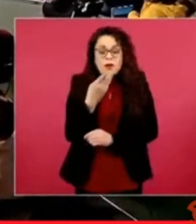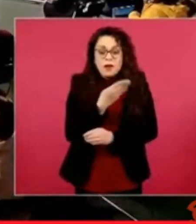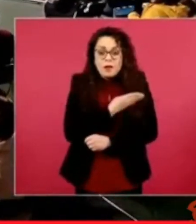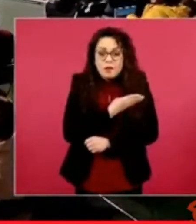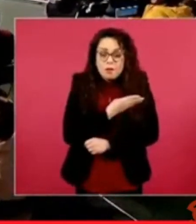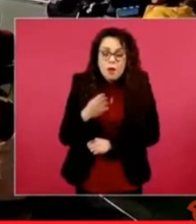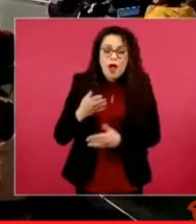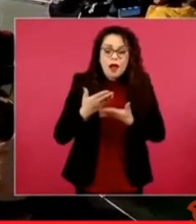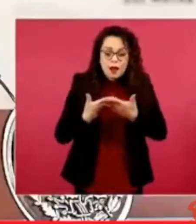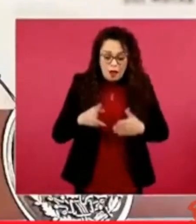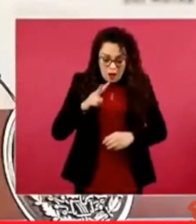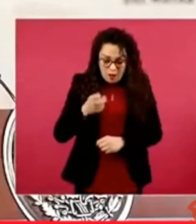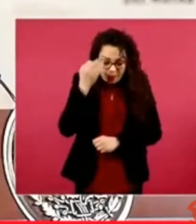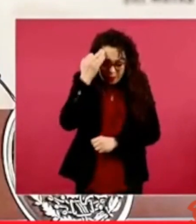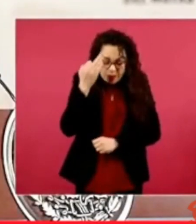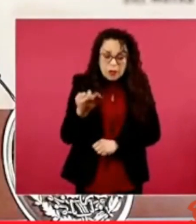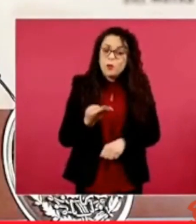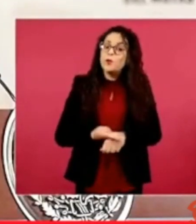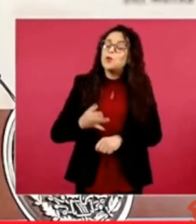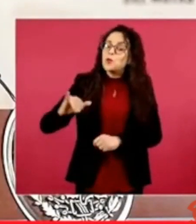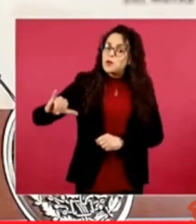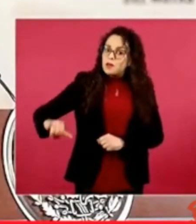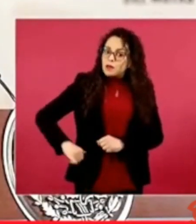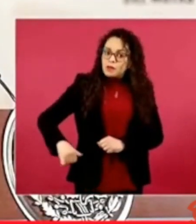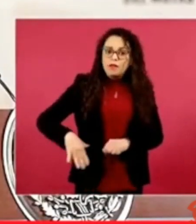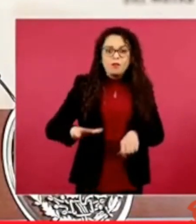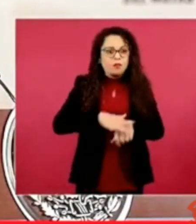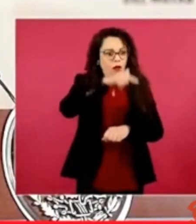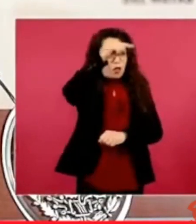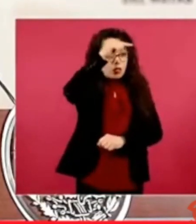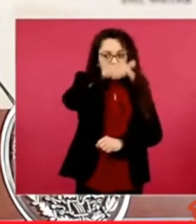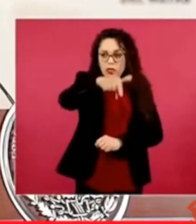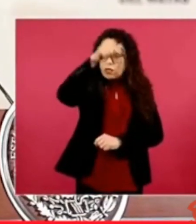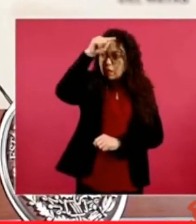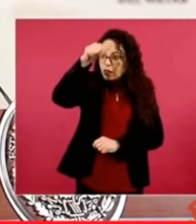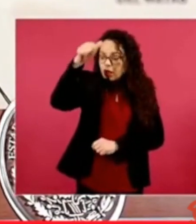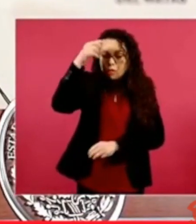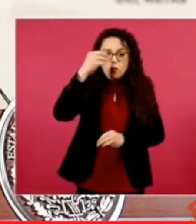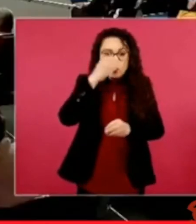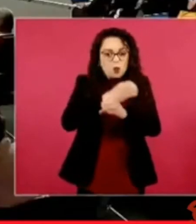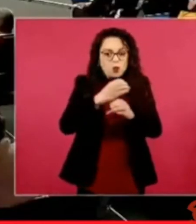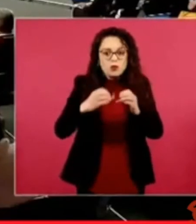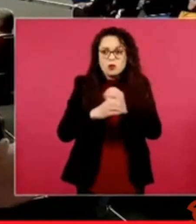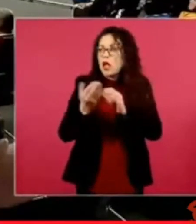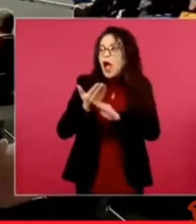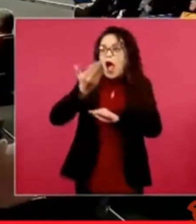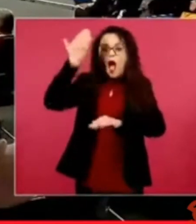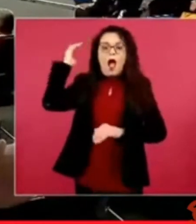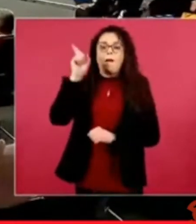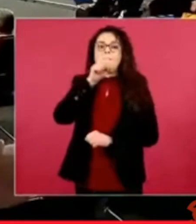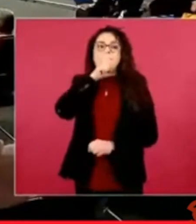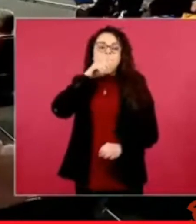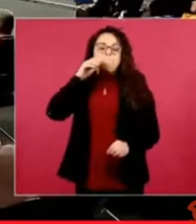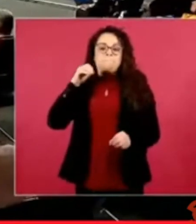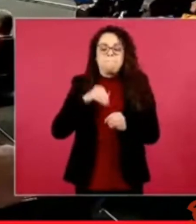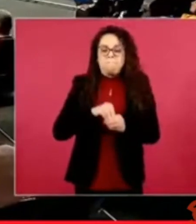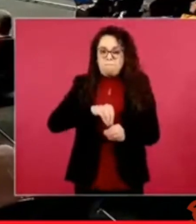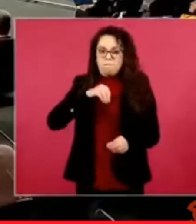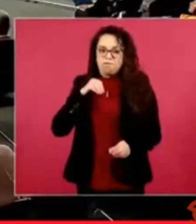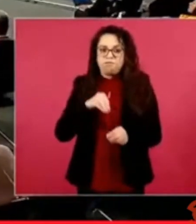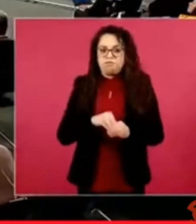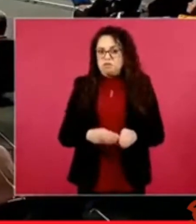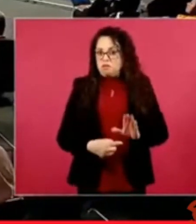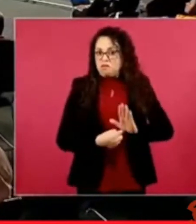interesantes porque esto no se veía a lo mejor en las pláticas